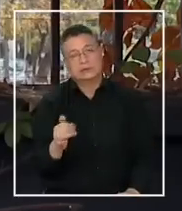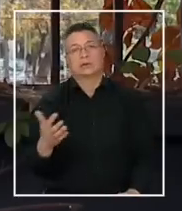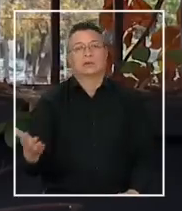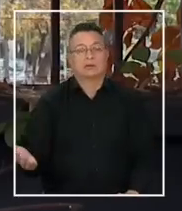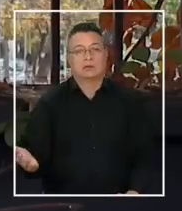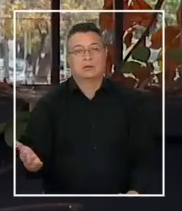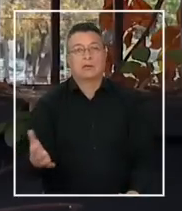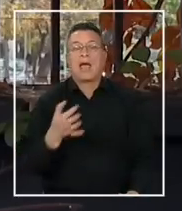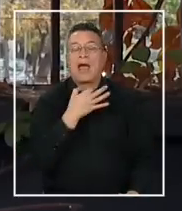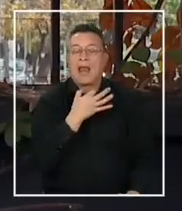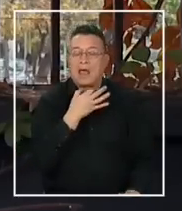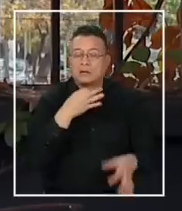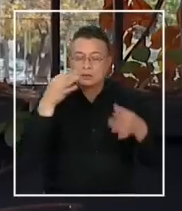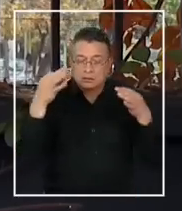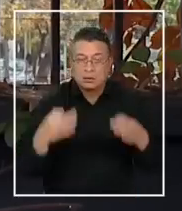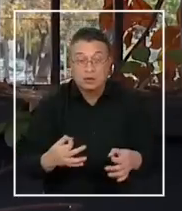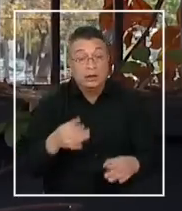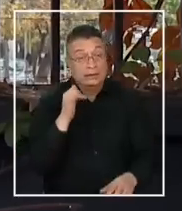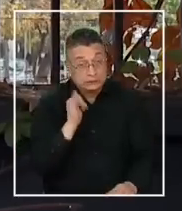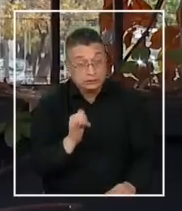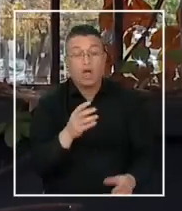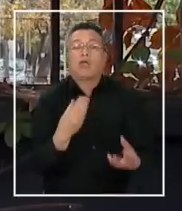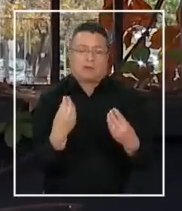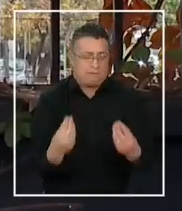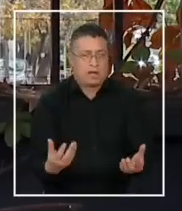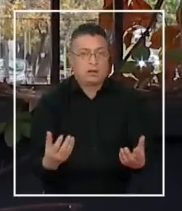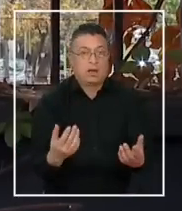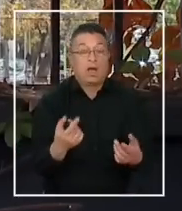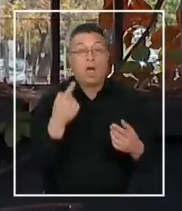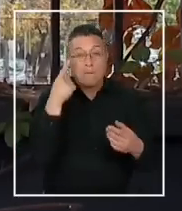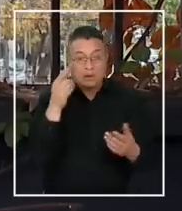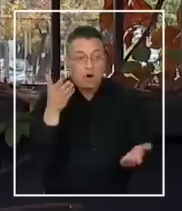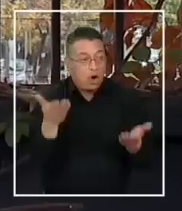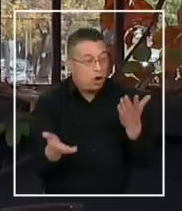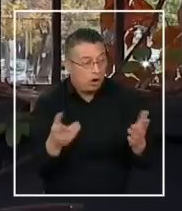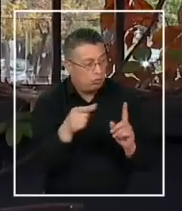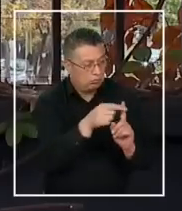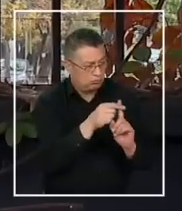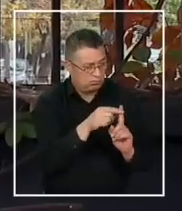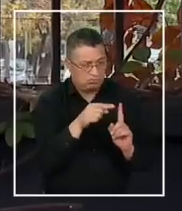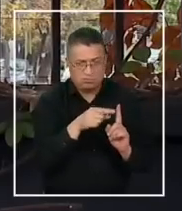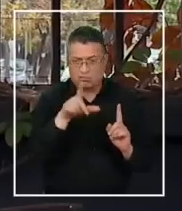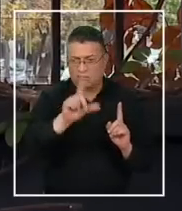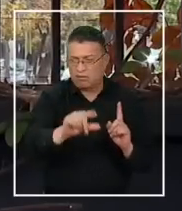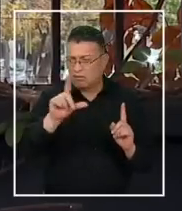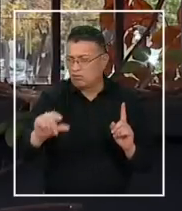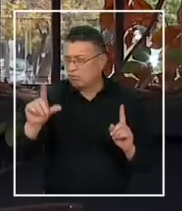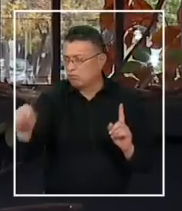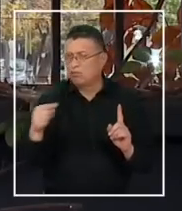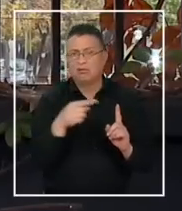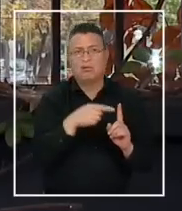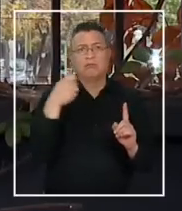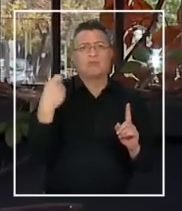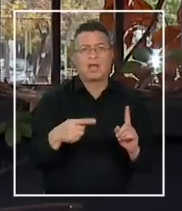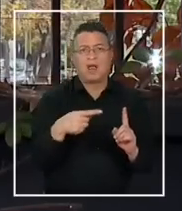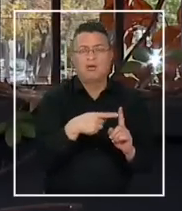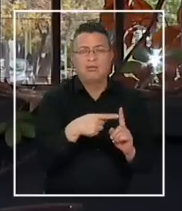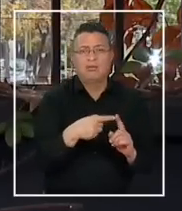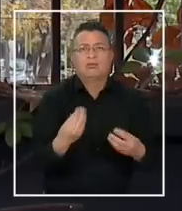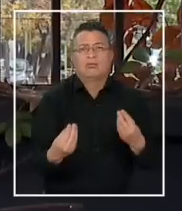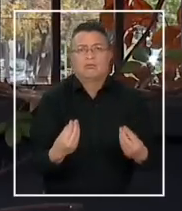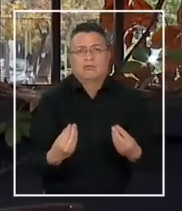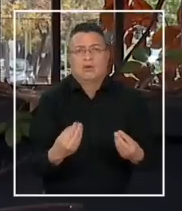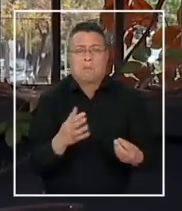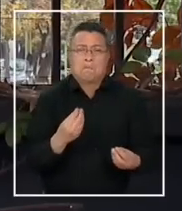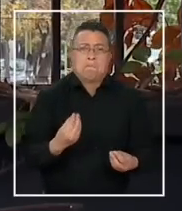de tiempo. Garantizado. Si es así, se justifica. Pero si hacemos la comparación y vemos que hay otros sistemas que dan pasajes más baratos, no